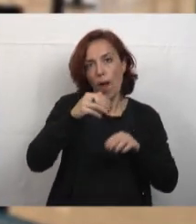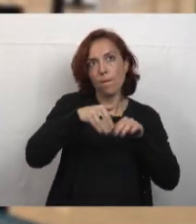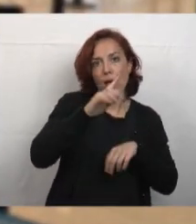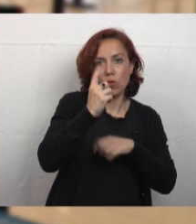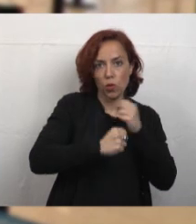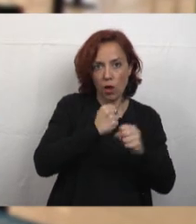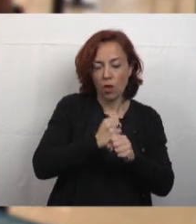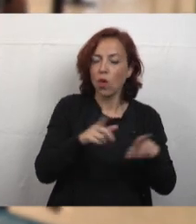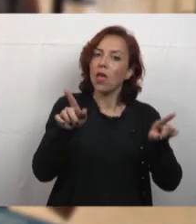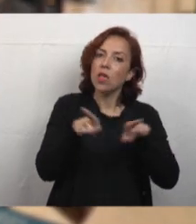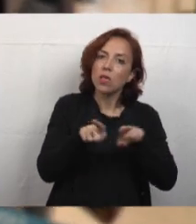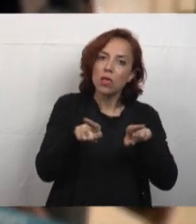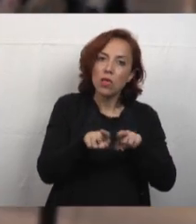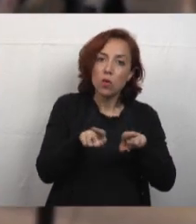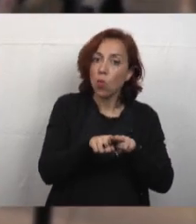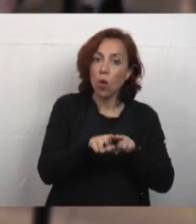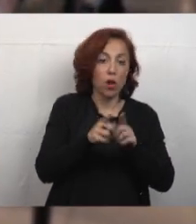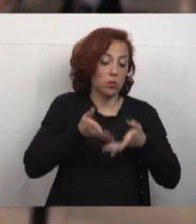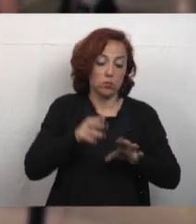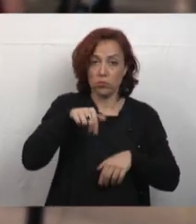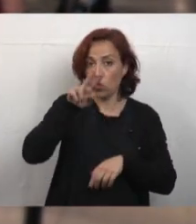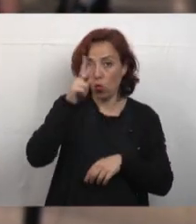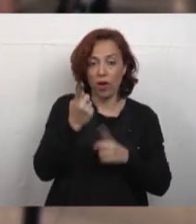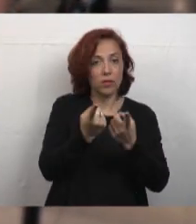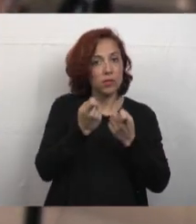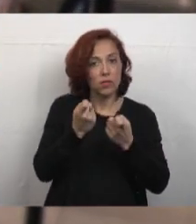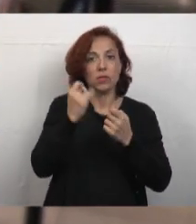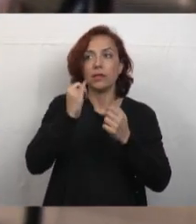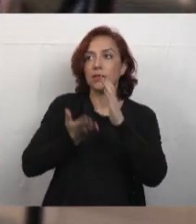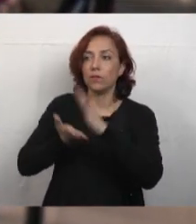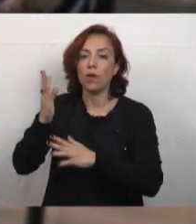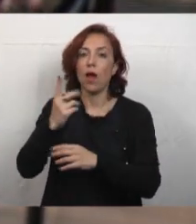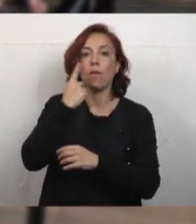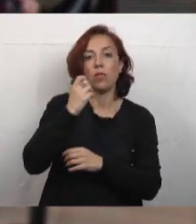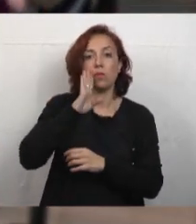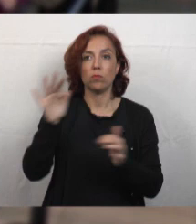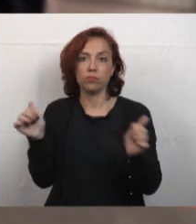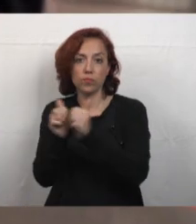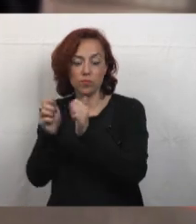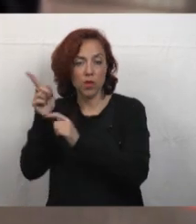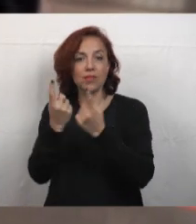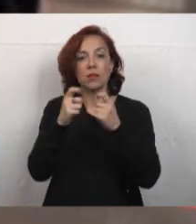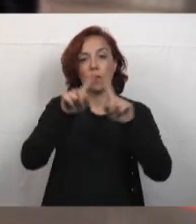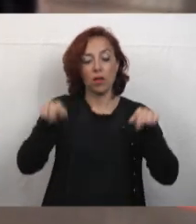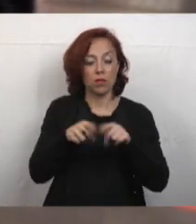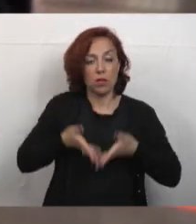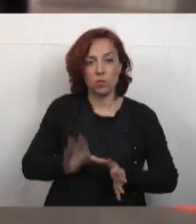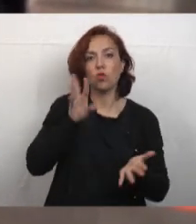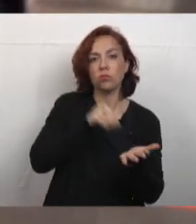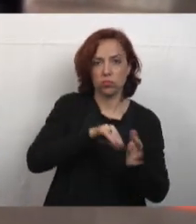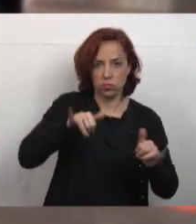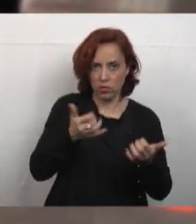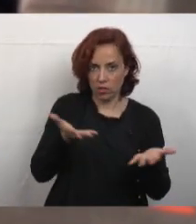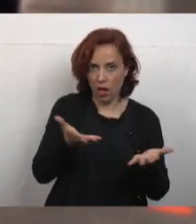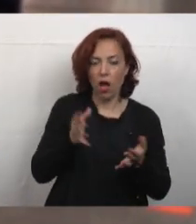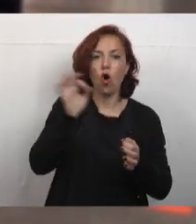año, también se les aplica la misma normativa que a los nacionales uruguayos y requieren, para salir con ambos padres, también su partida de nacimiento inscripta.